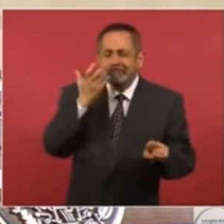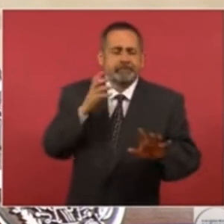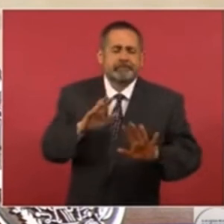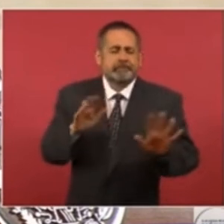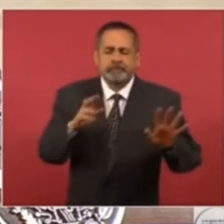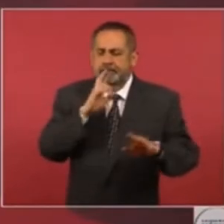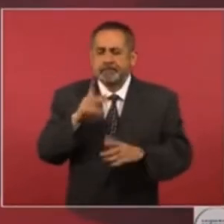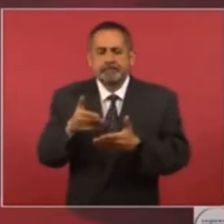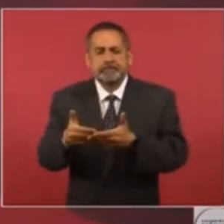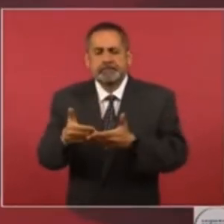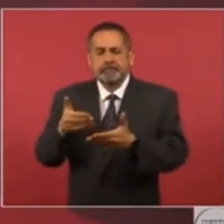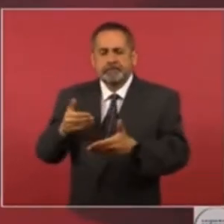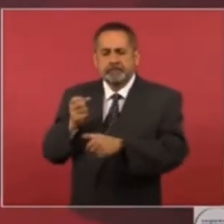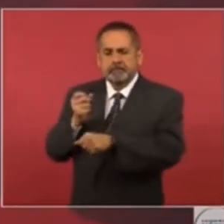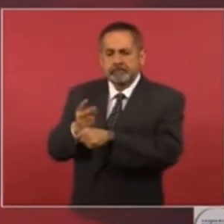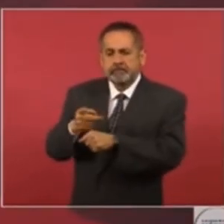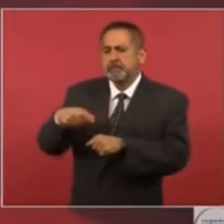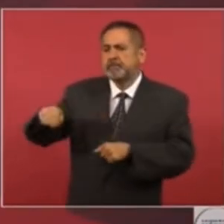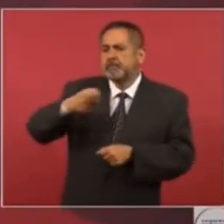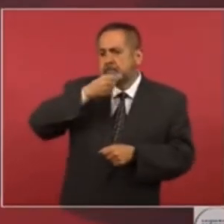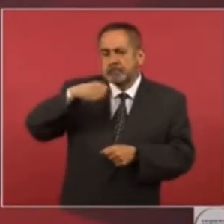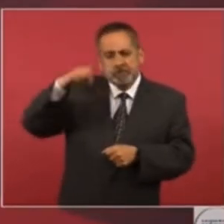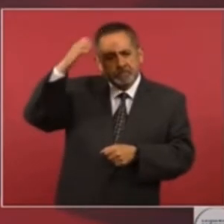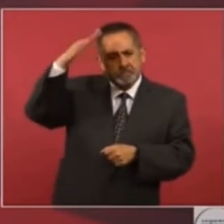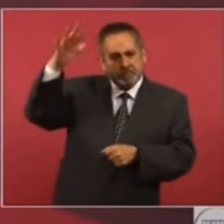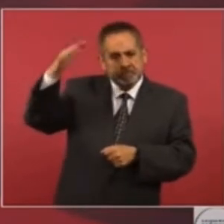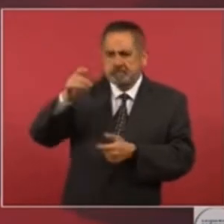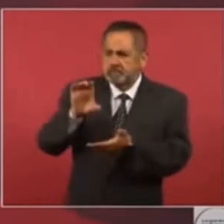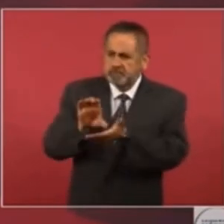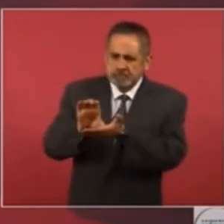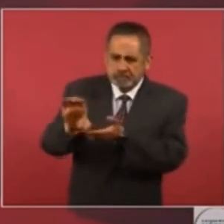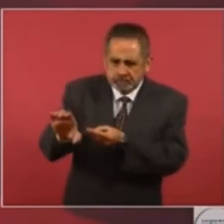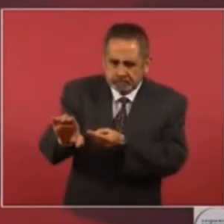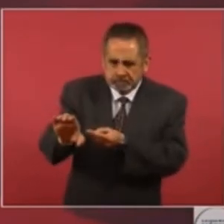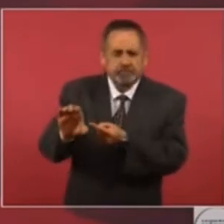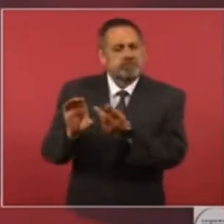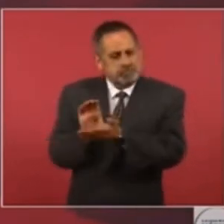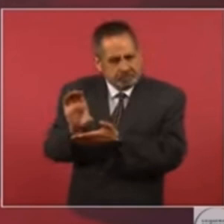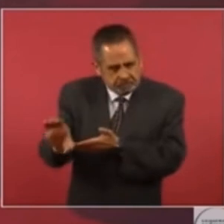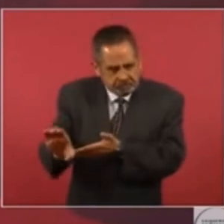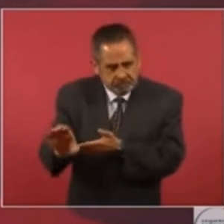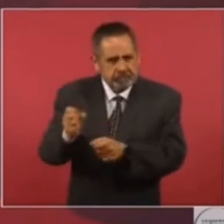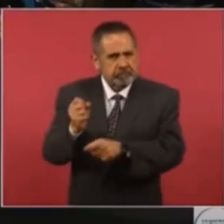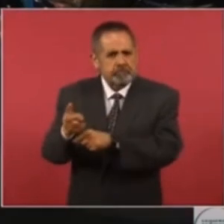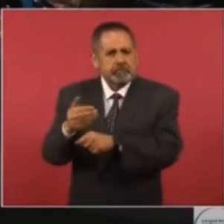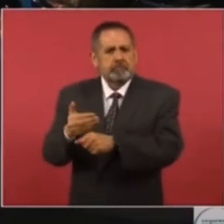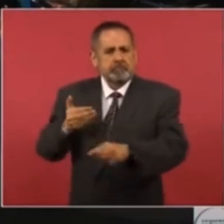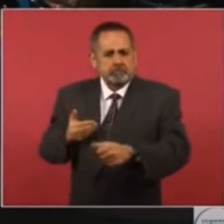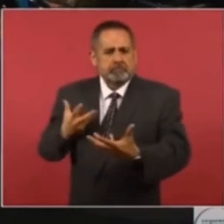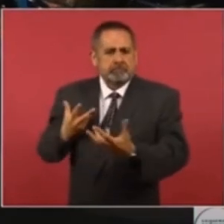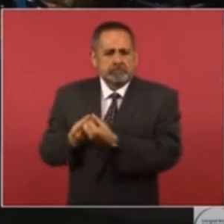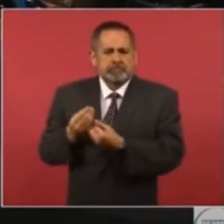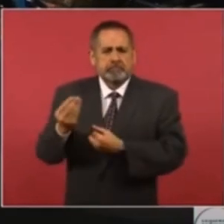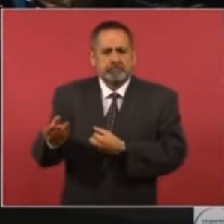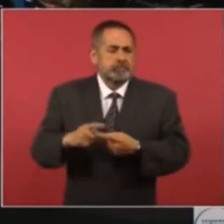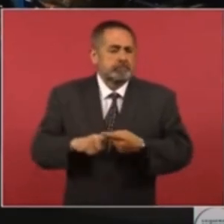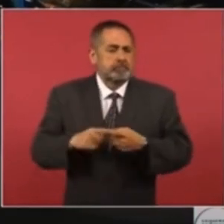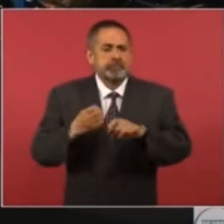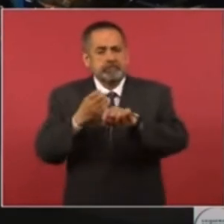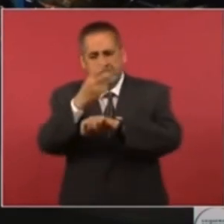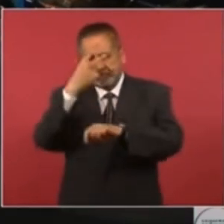El apoyo a los adultos mayores, por ejemplo, en el Estado de México y en Coahuila,